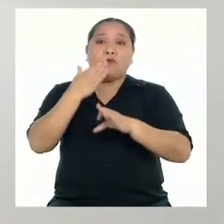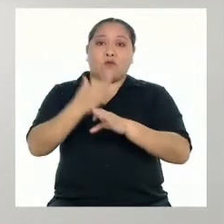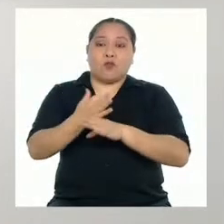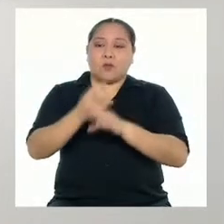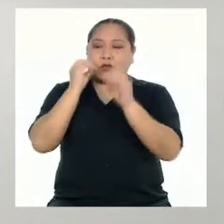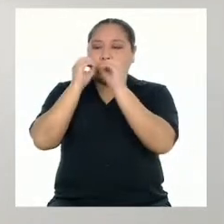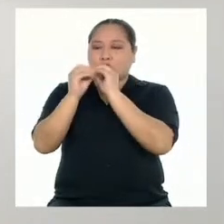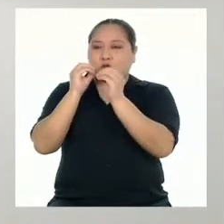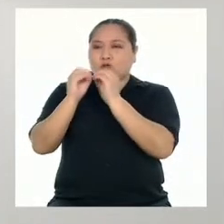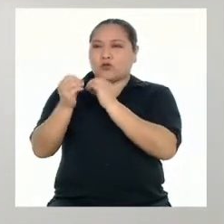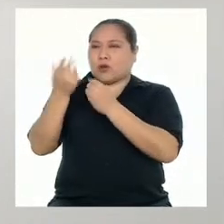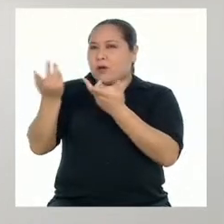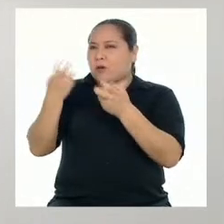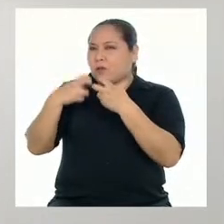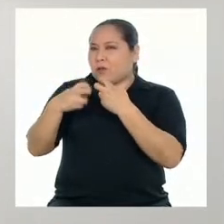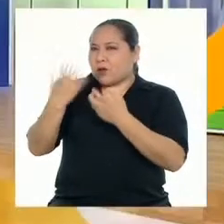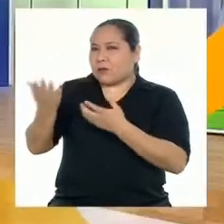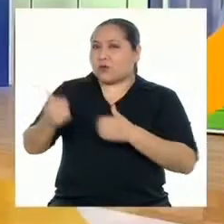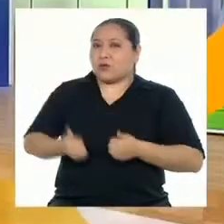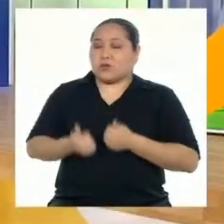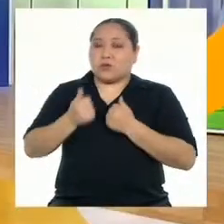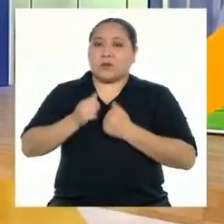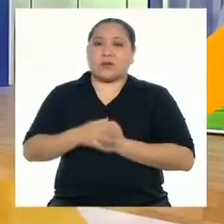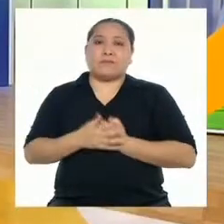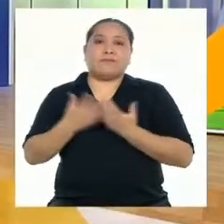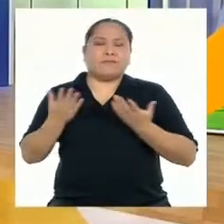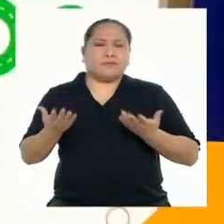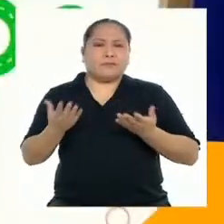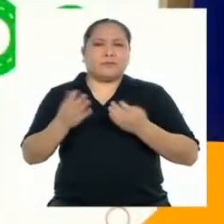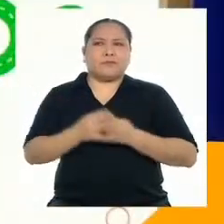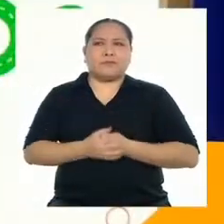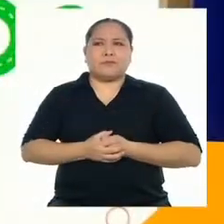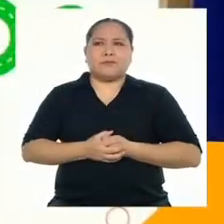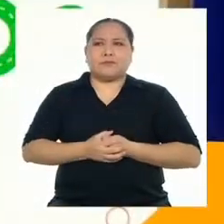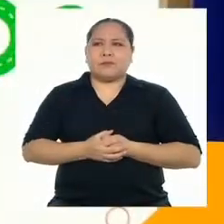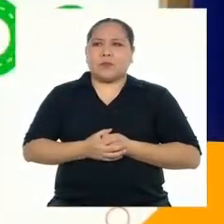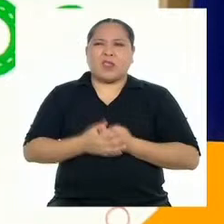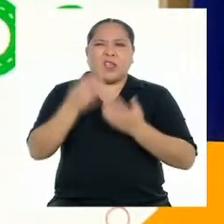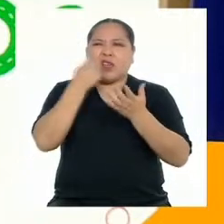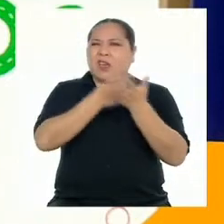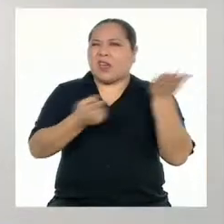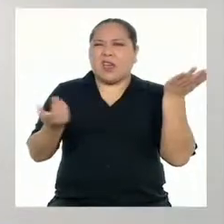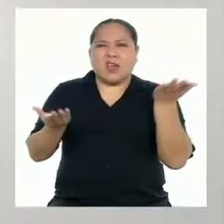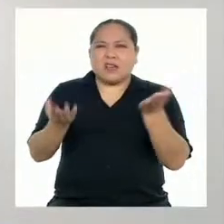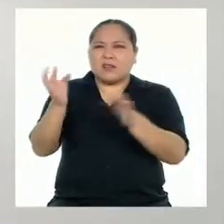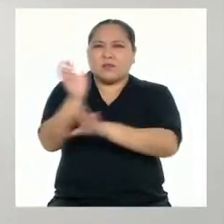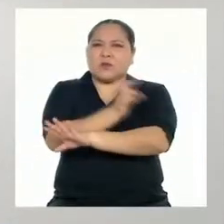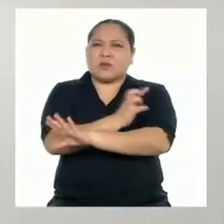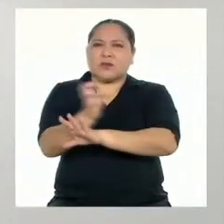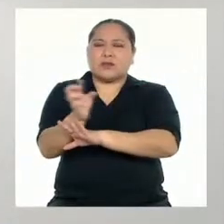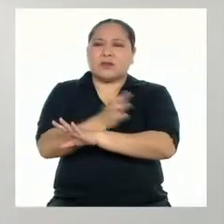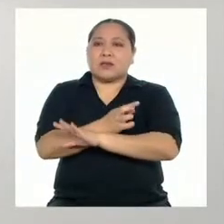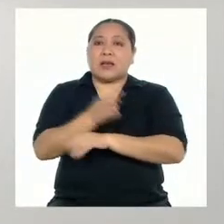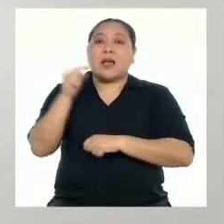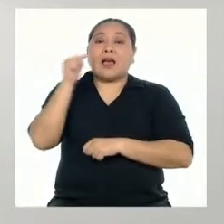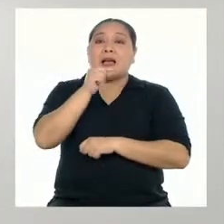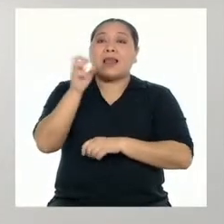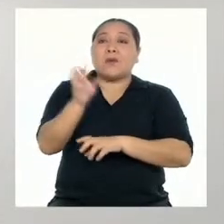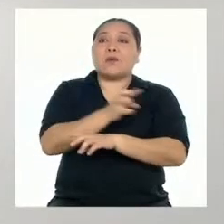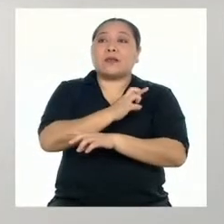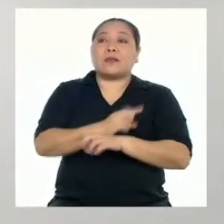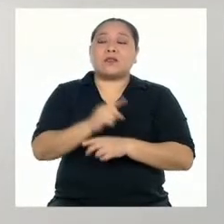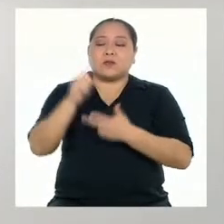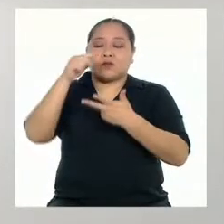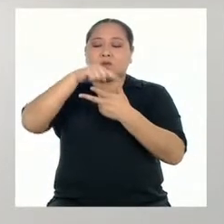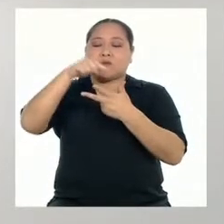afrontaban diversos aspectos de la vida. Entonces, ¿qué es la poesía? La poesía es uno de